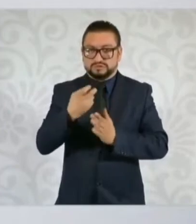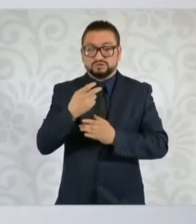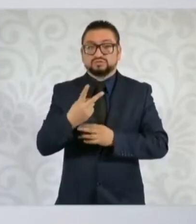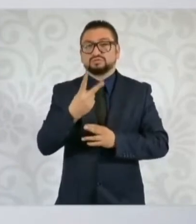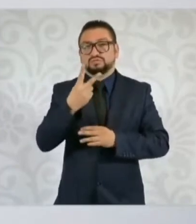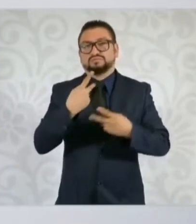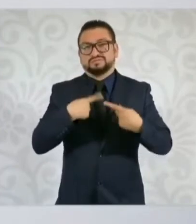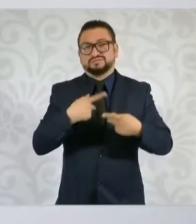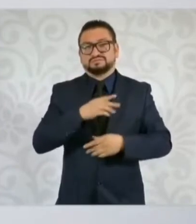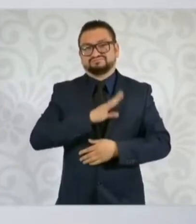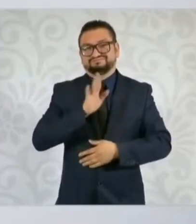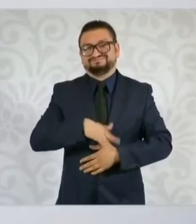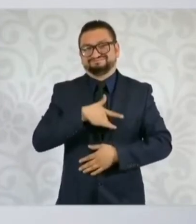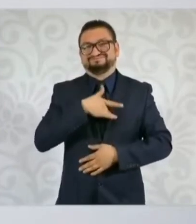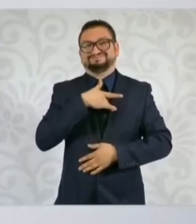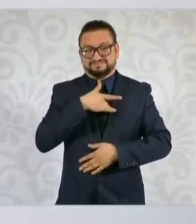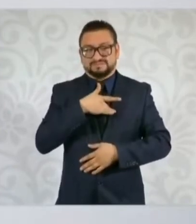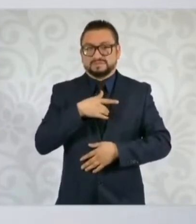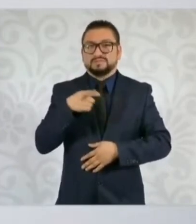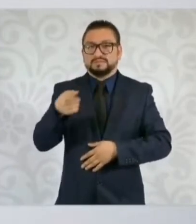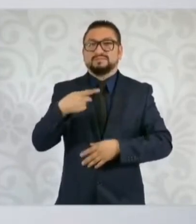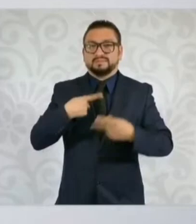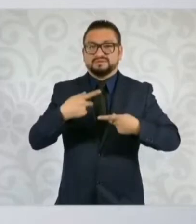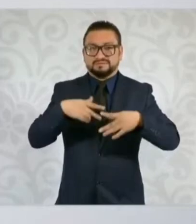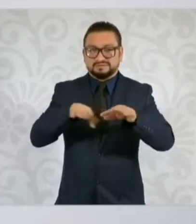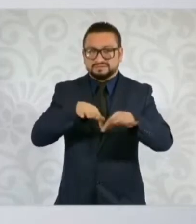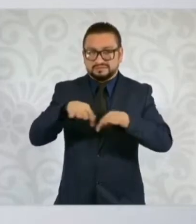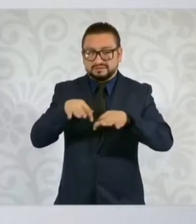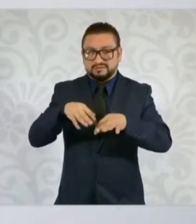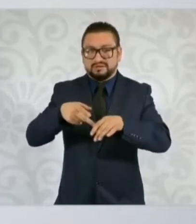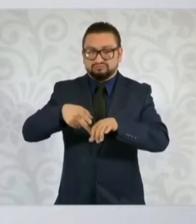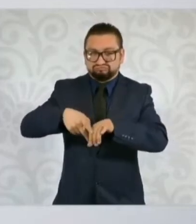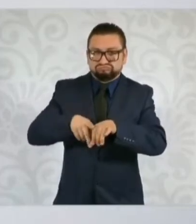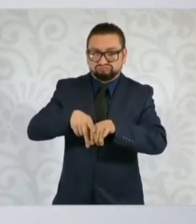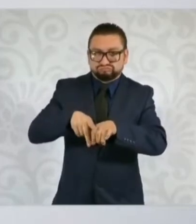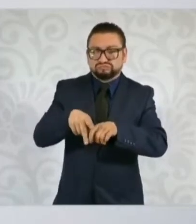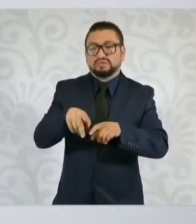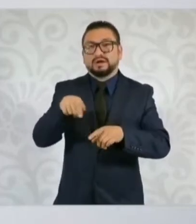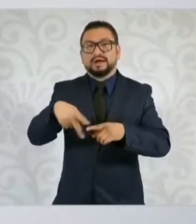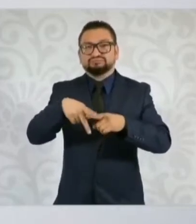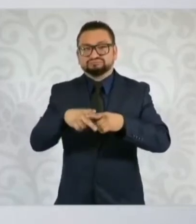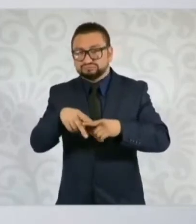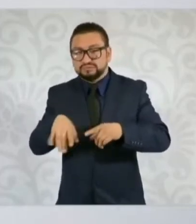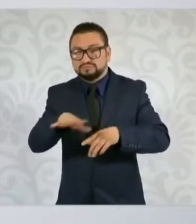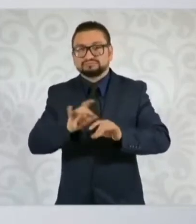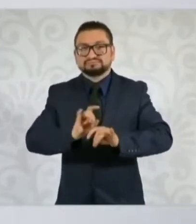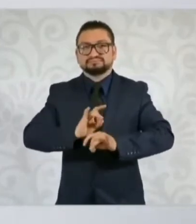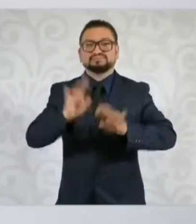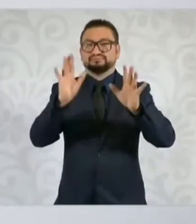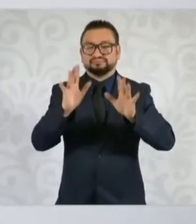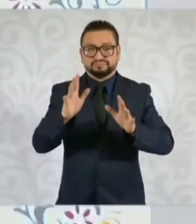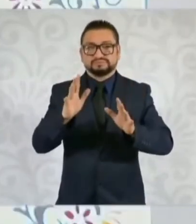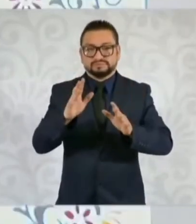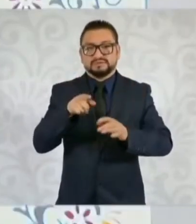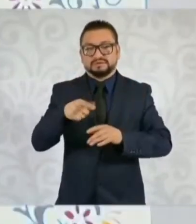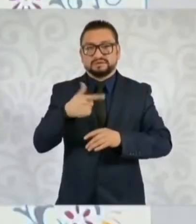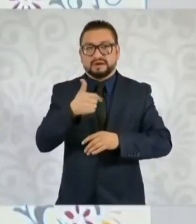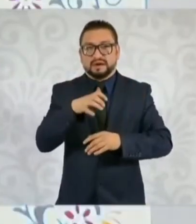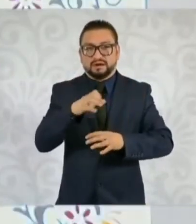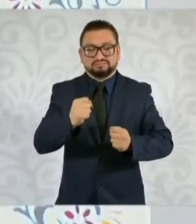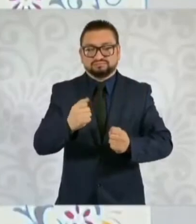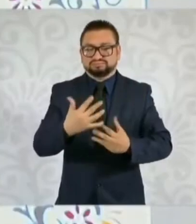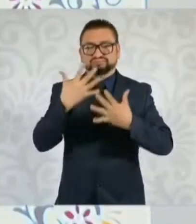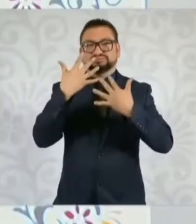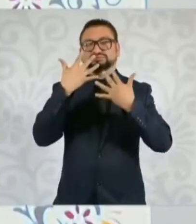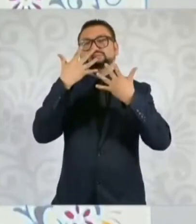fallecidos, que son los trabajadores que estaban directamente trabajando en la zona afectada y que recibieron el impacto